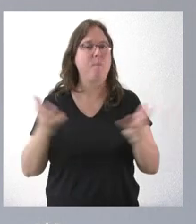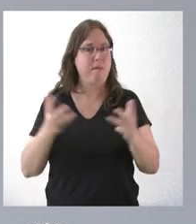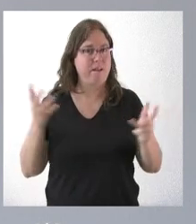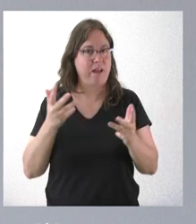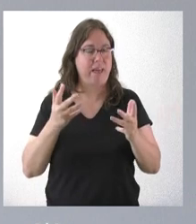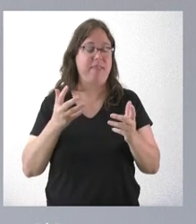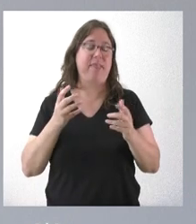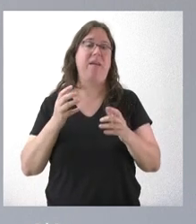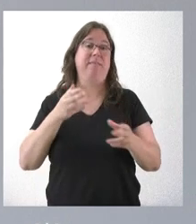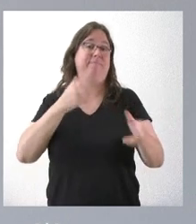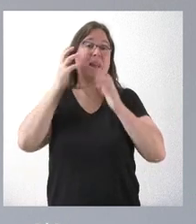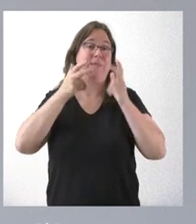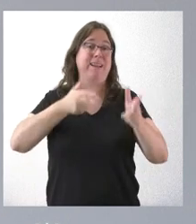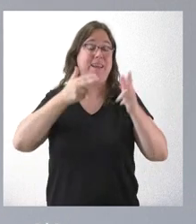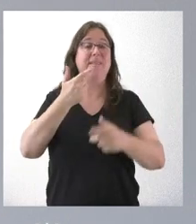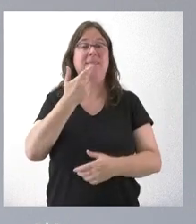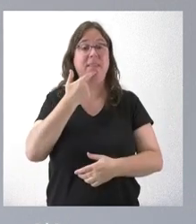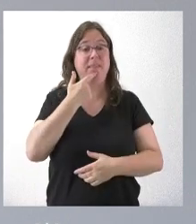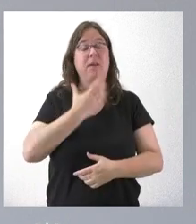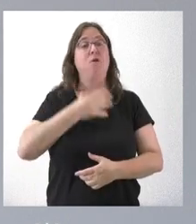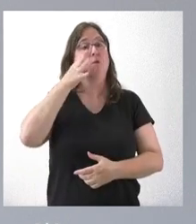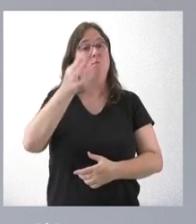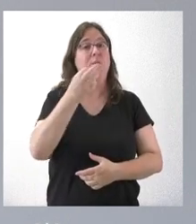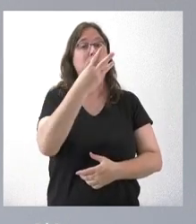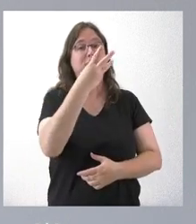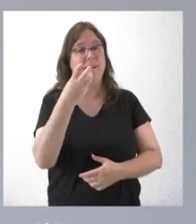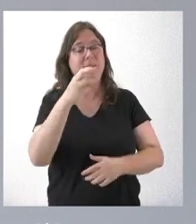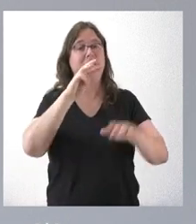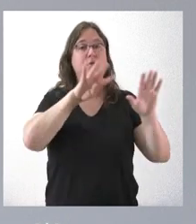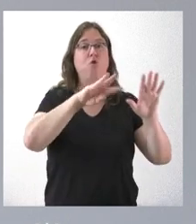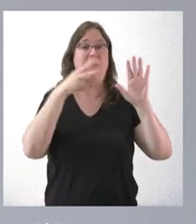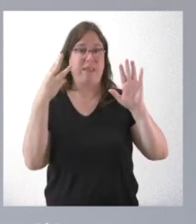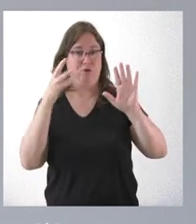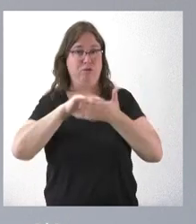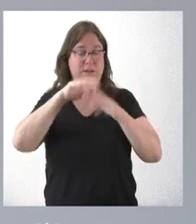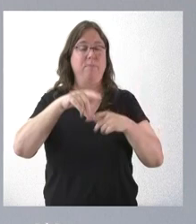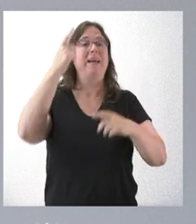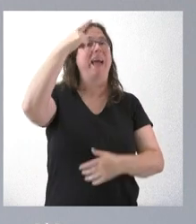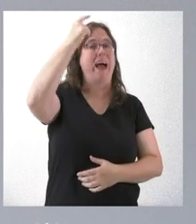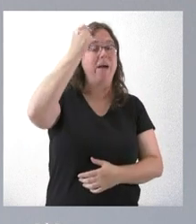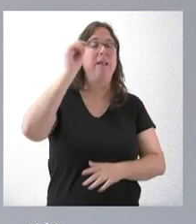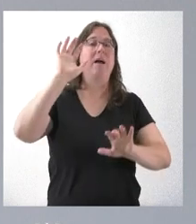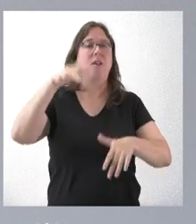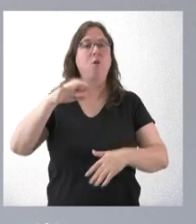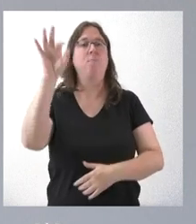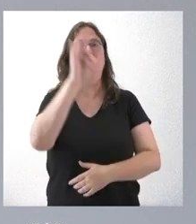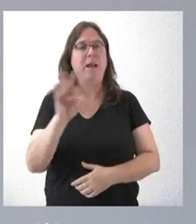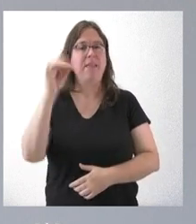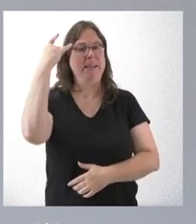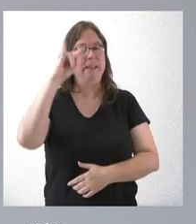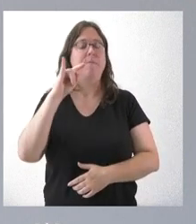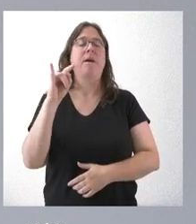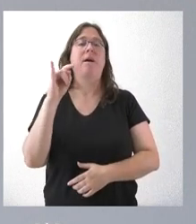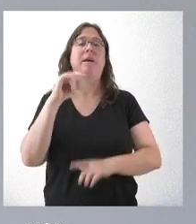determina que 358 municipios de Castilla y León, de las provincias de Ávila, de León, de Palencia, de Salamanca y de Segovia, tienen